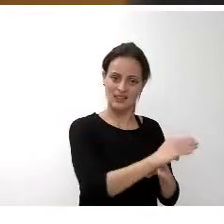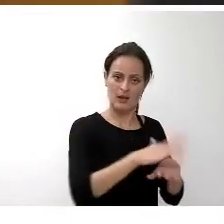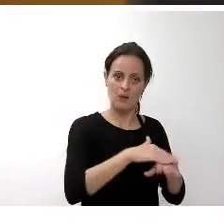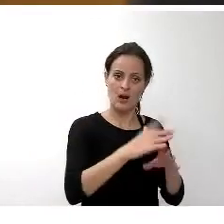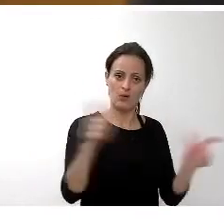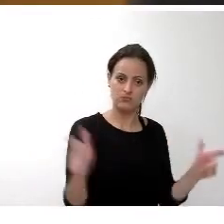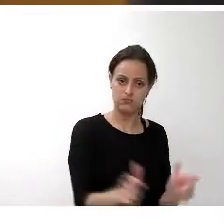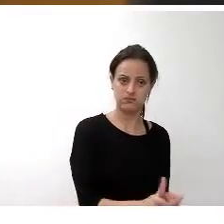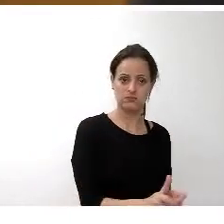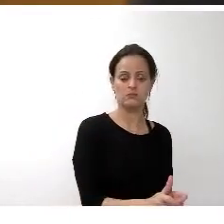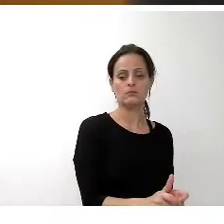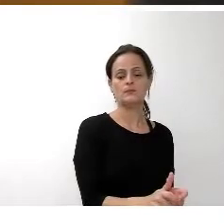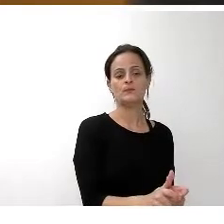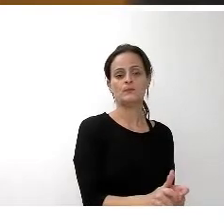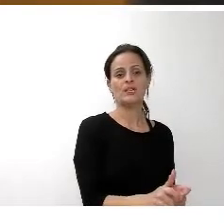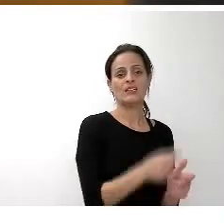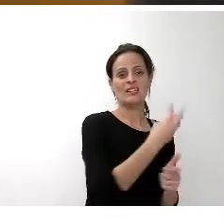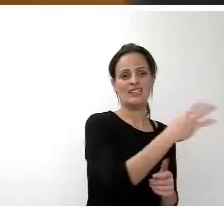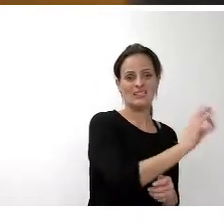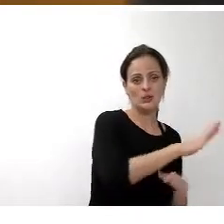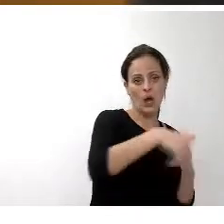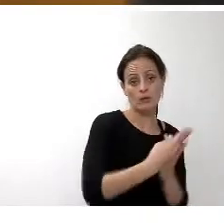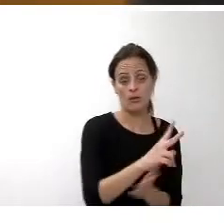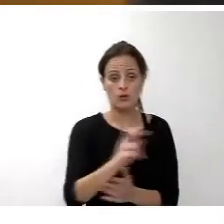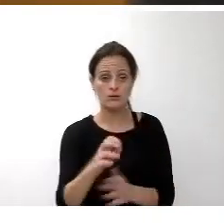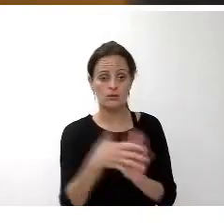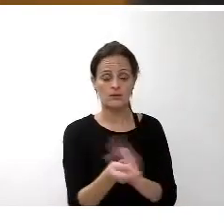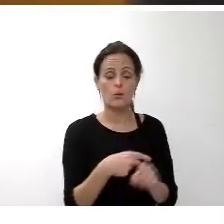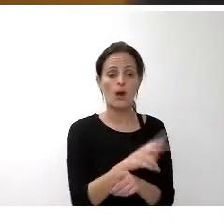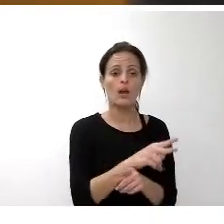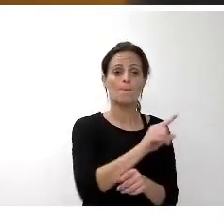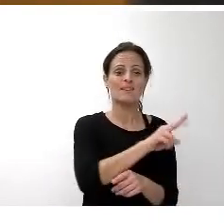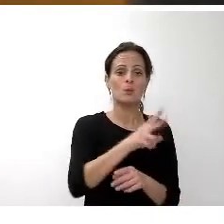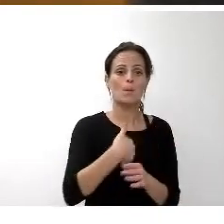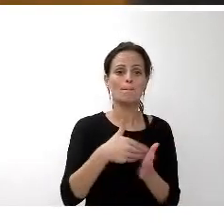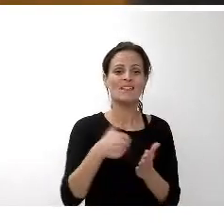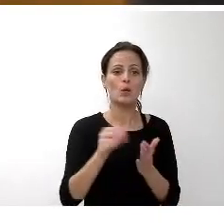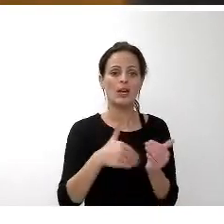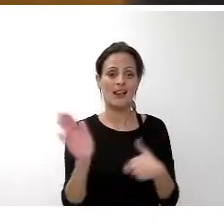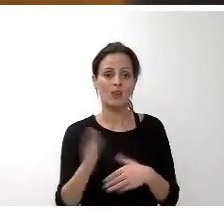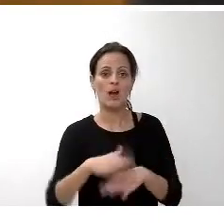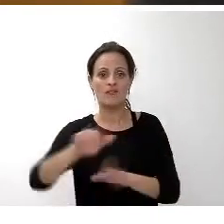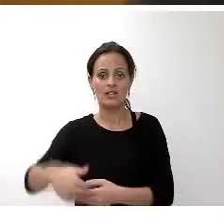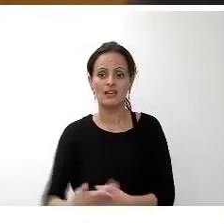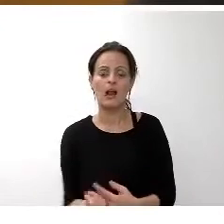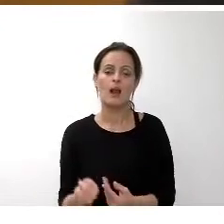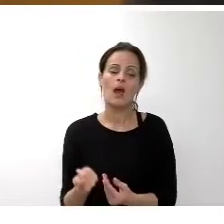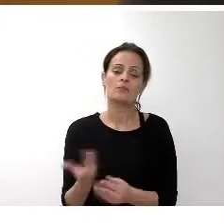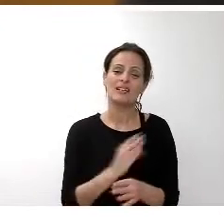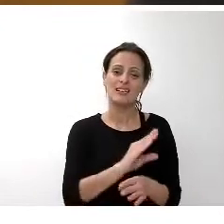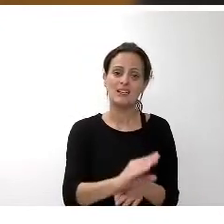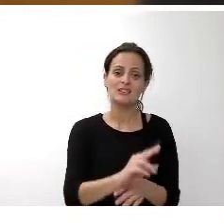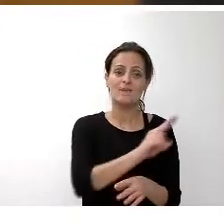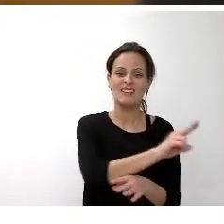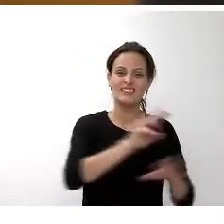186 millones a 207, es decir, crecen 21 millones, la liquidación del año 2015 será solo de 8 millones frente a los